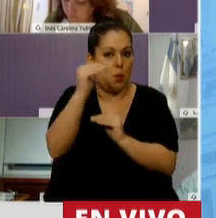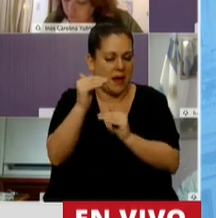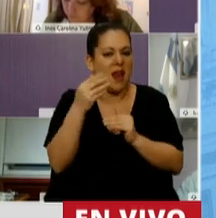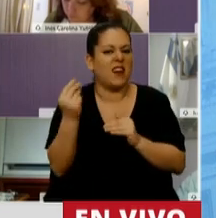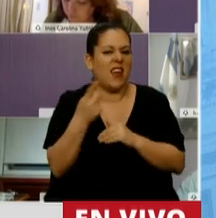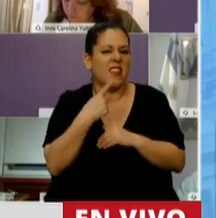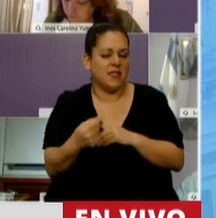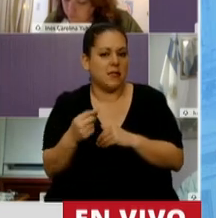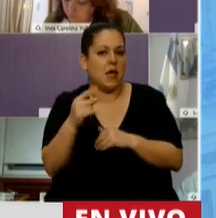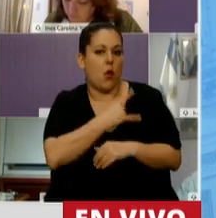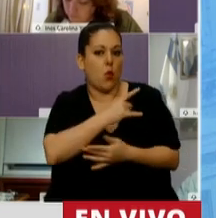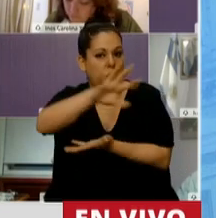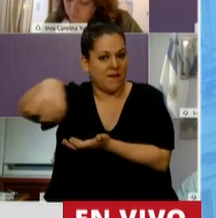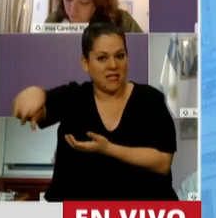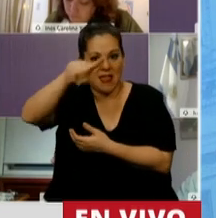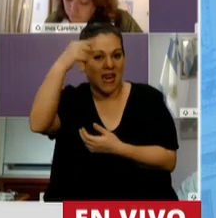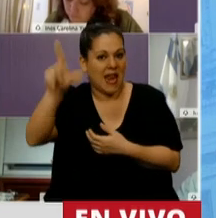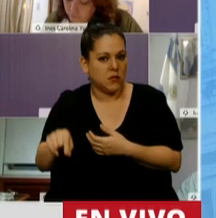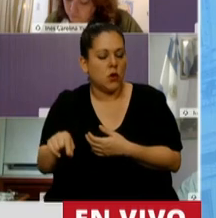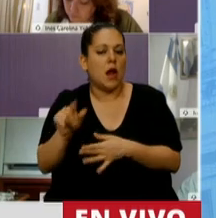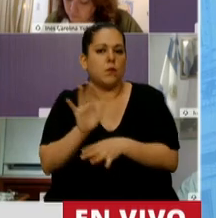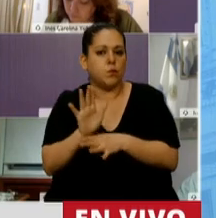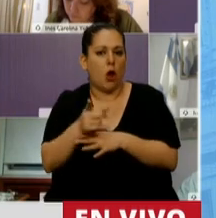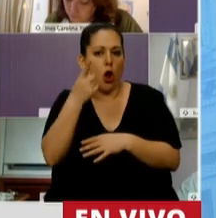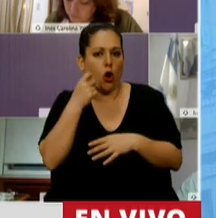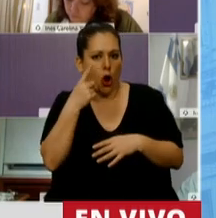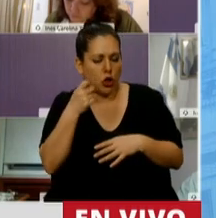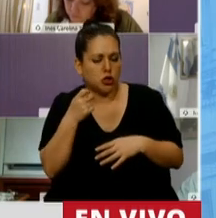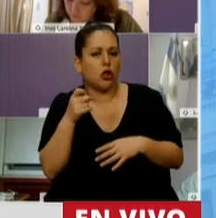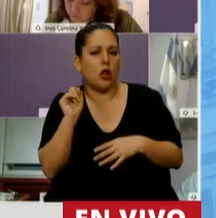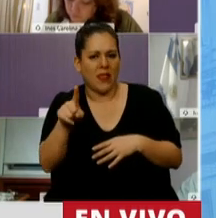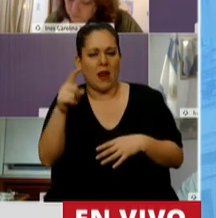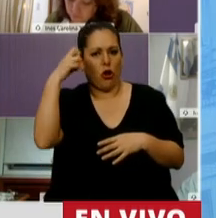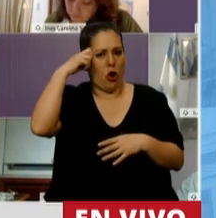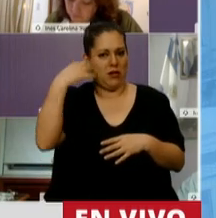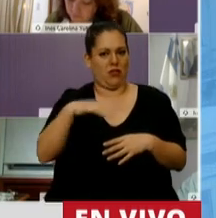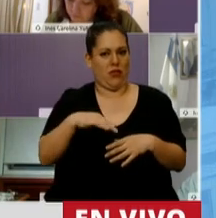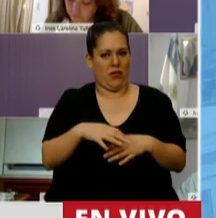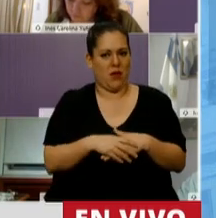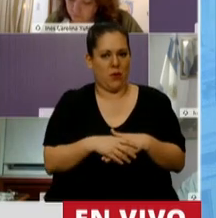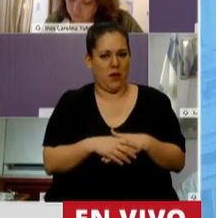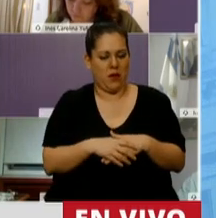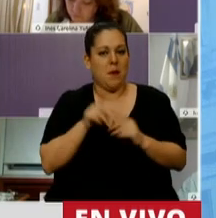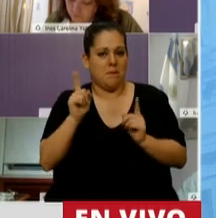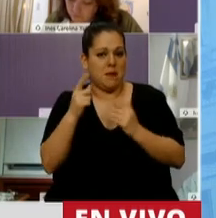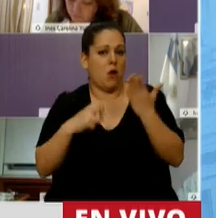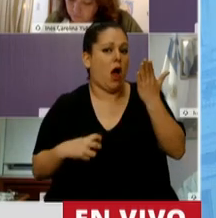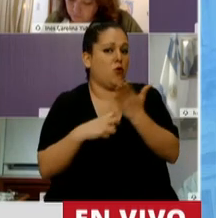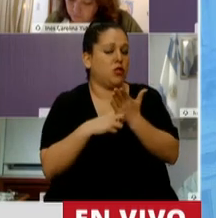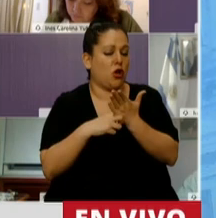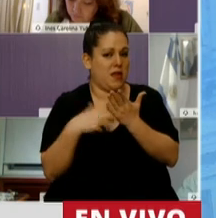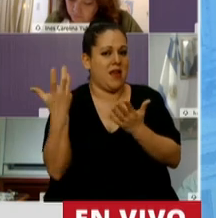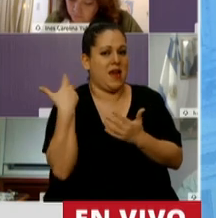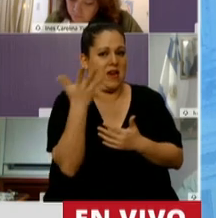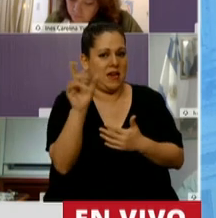a las universidades nacionales bajo el control del Congreso de la Nación a través de la Auditoría General de la